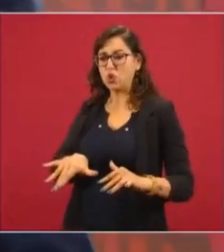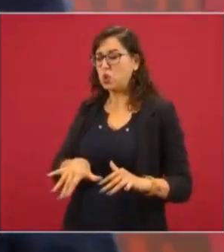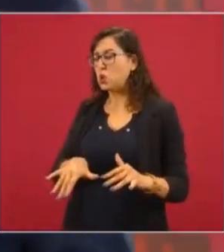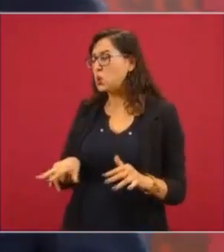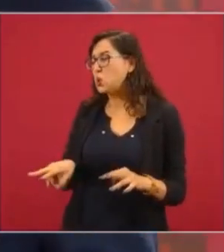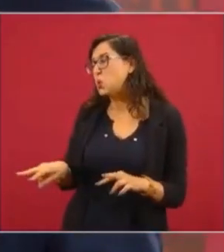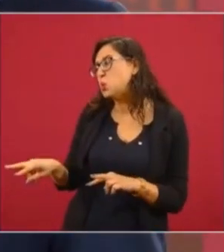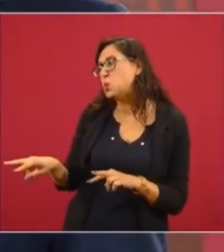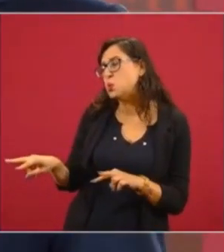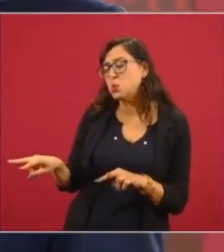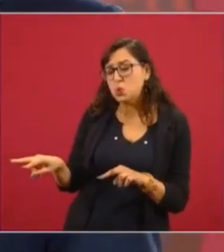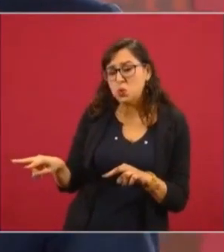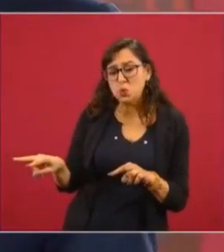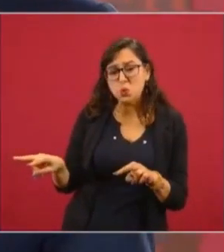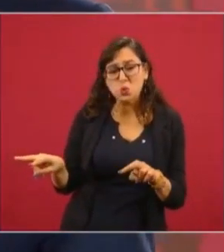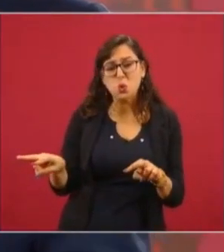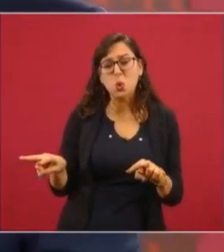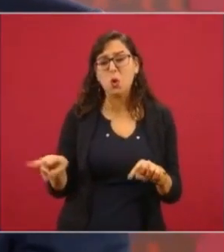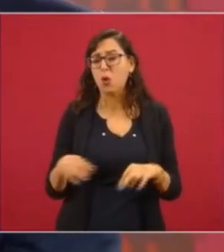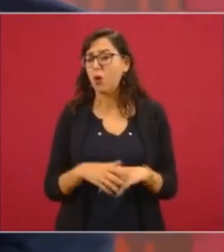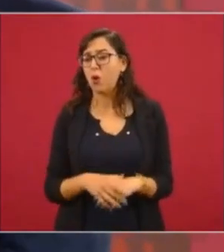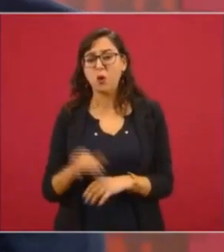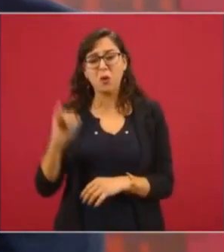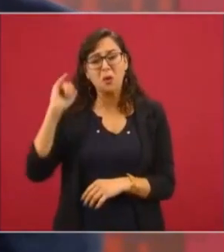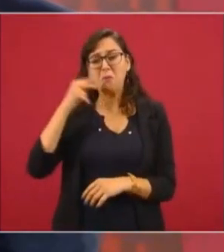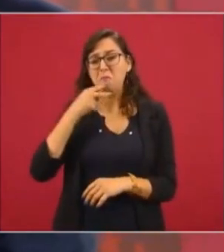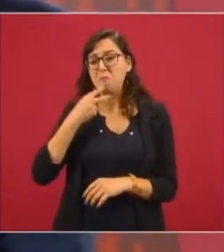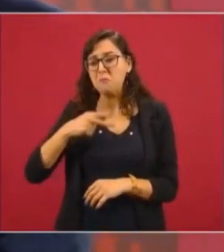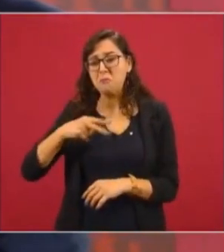pueblo atrasado,